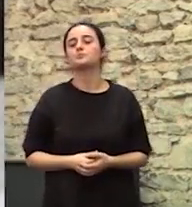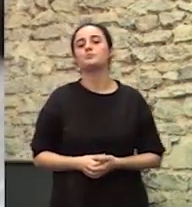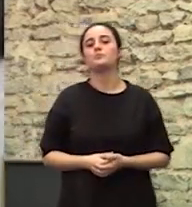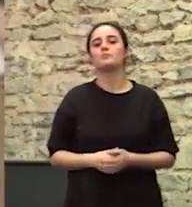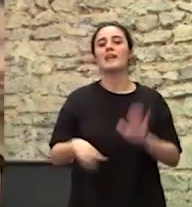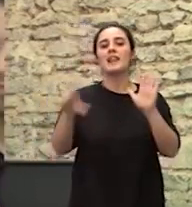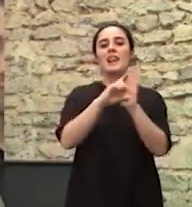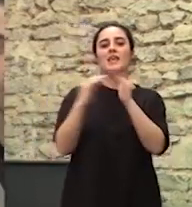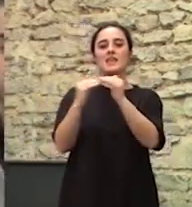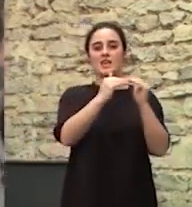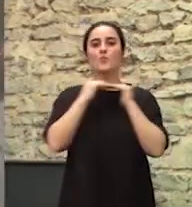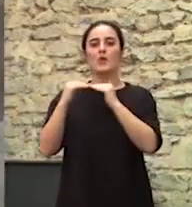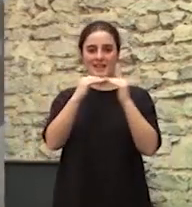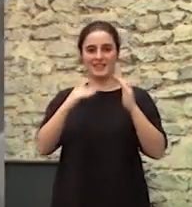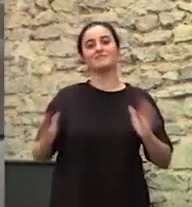Ley de igualdad